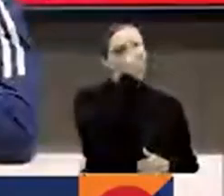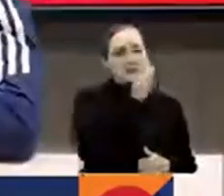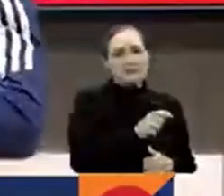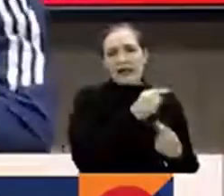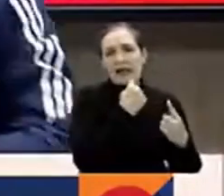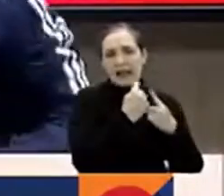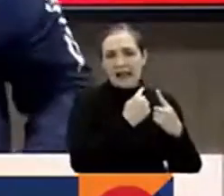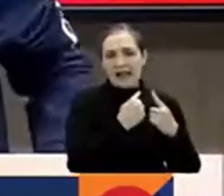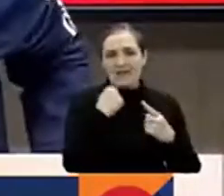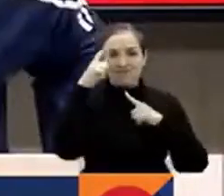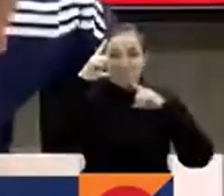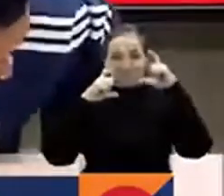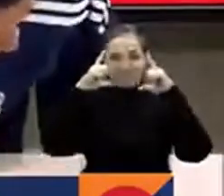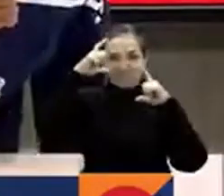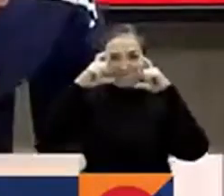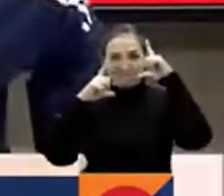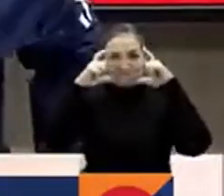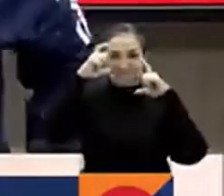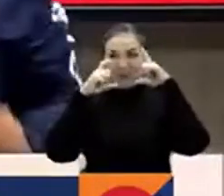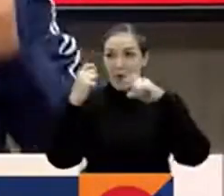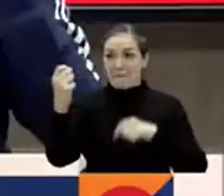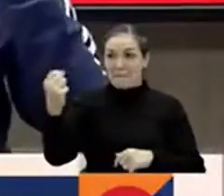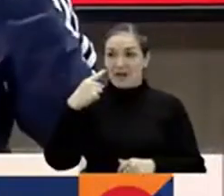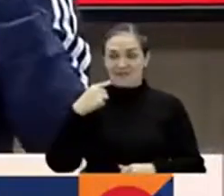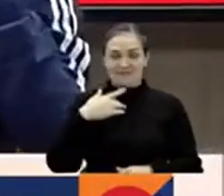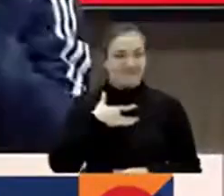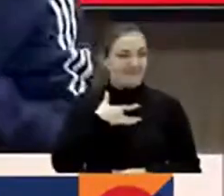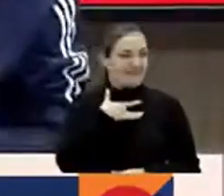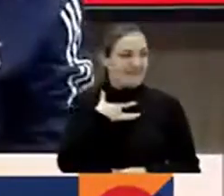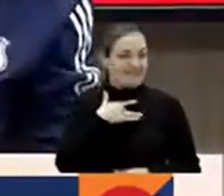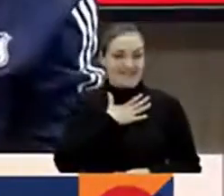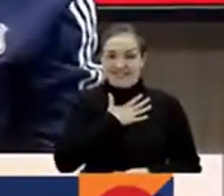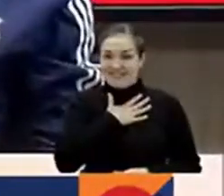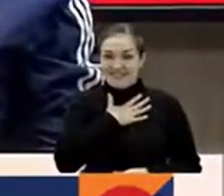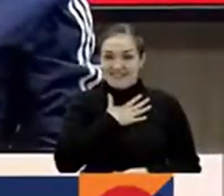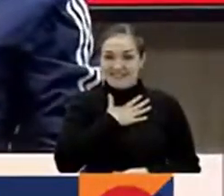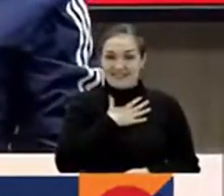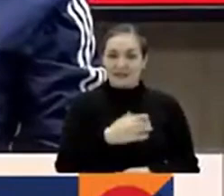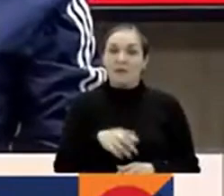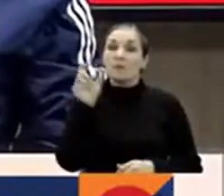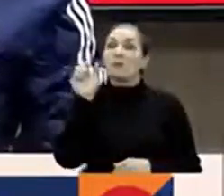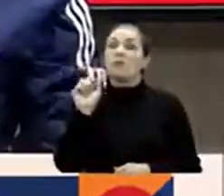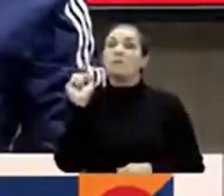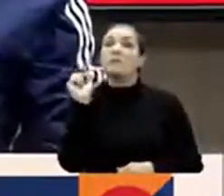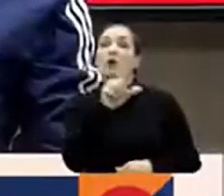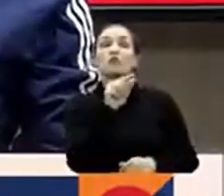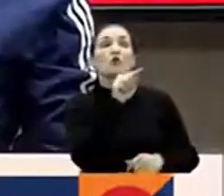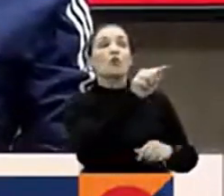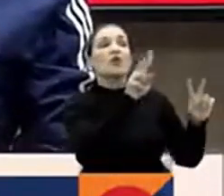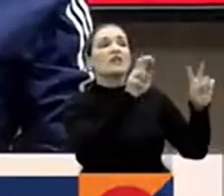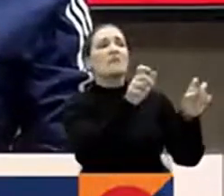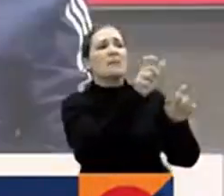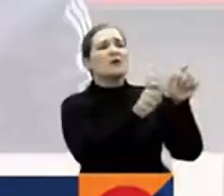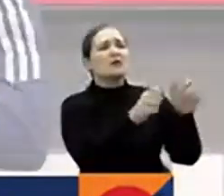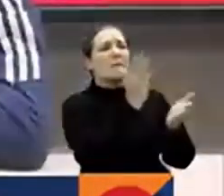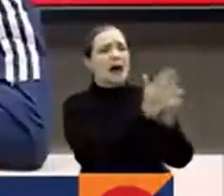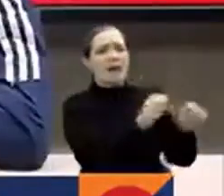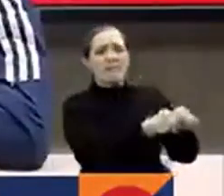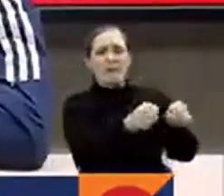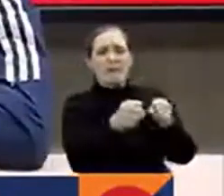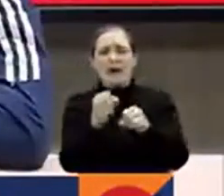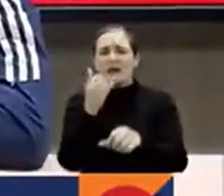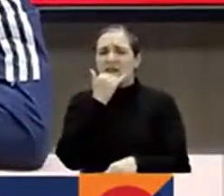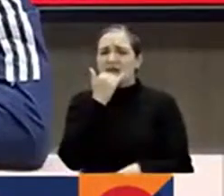Y gestualiza mucho más cuando hay preguntas que no le gustan, como esta cuando se les cuestiona por la cantidad de lesionados que tiene Millonarios.